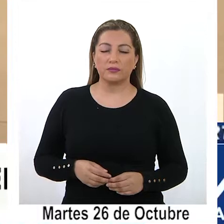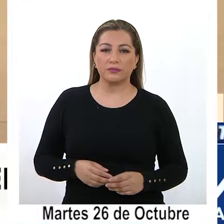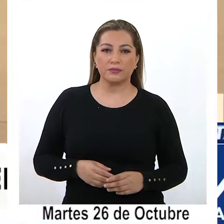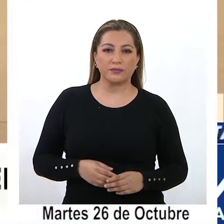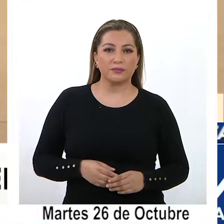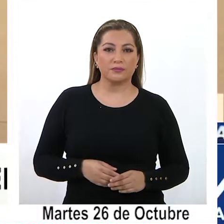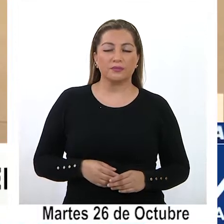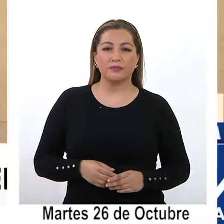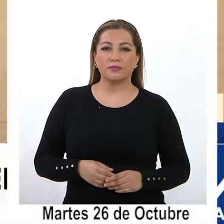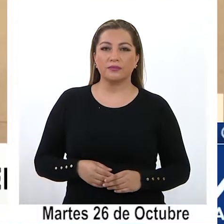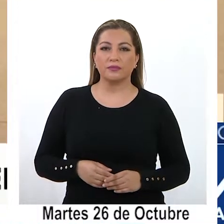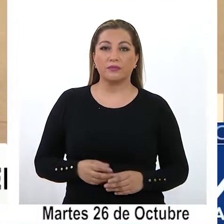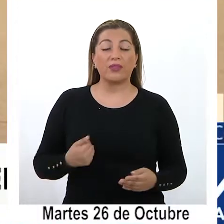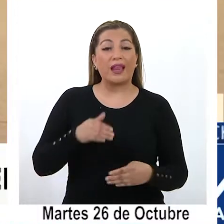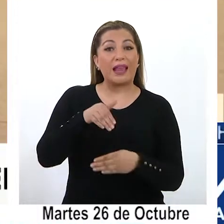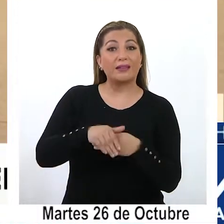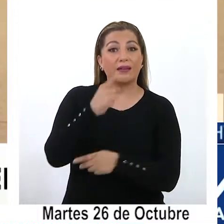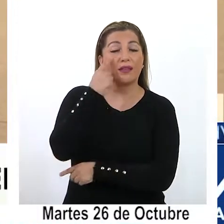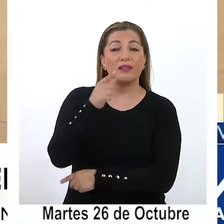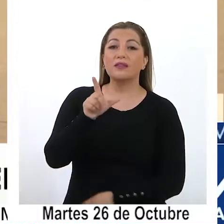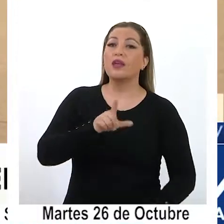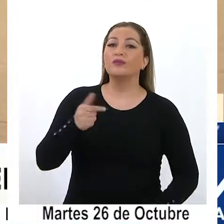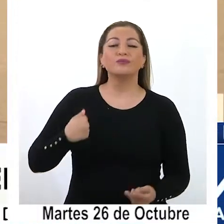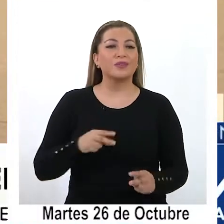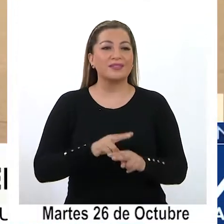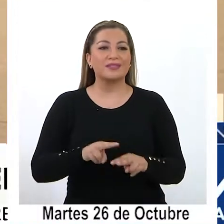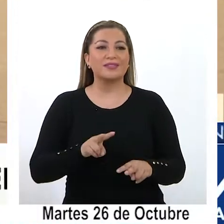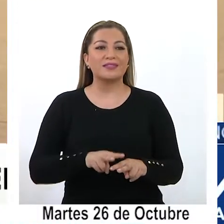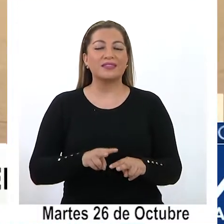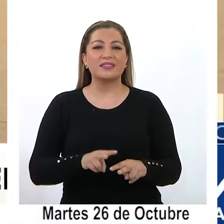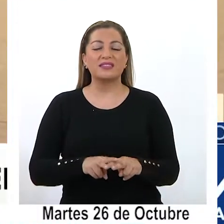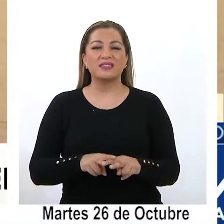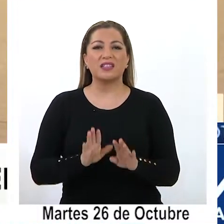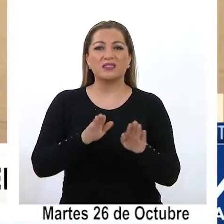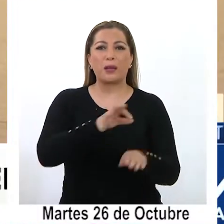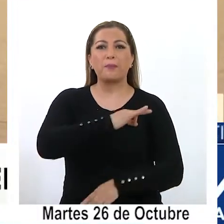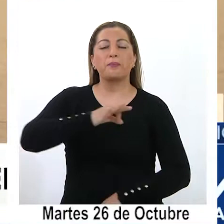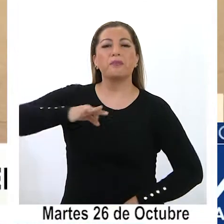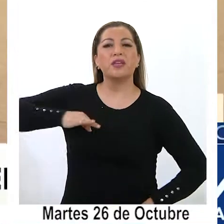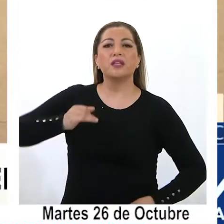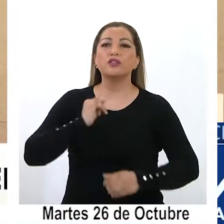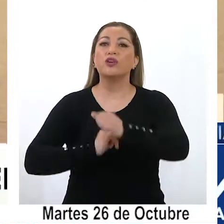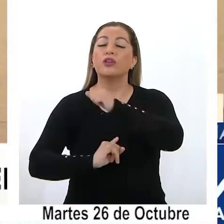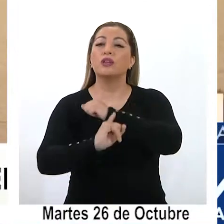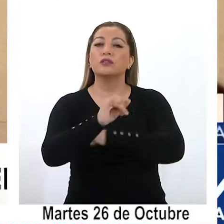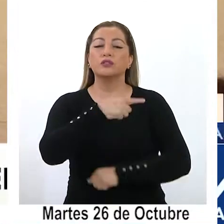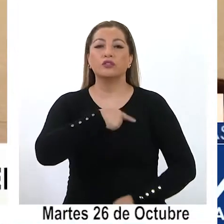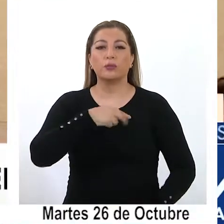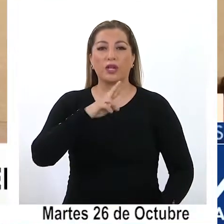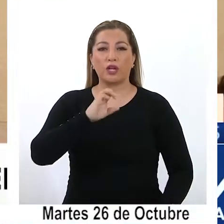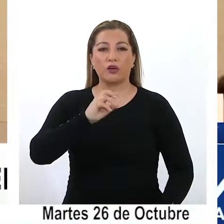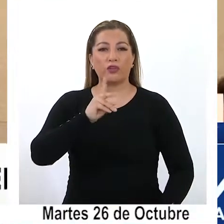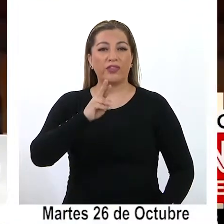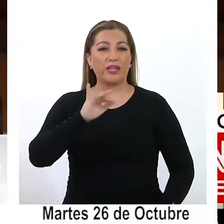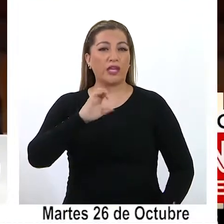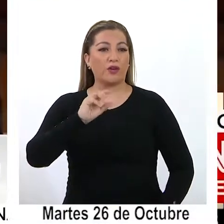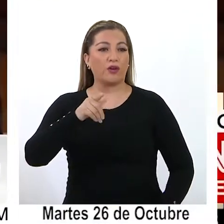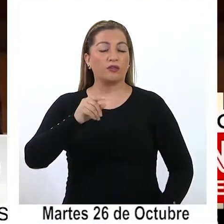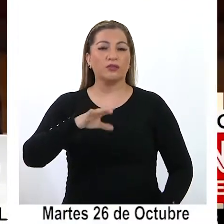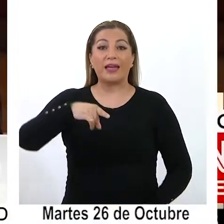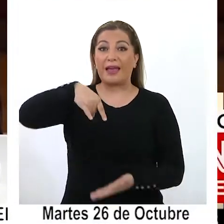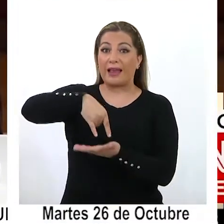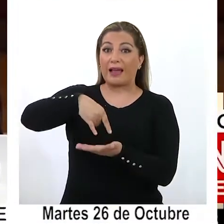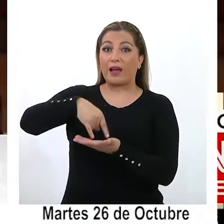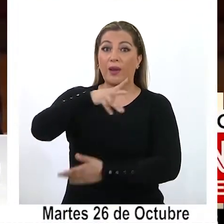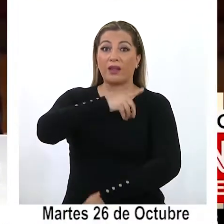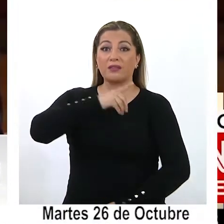La tarde de este lunes se realizó la interpelación al ministro del interior Rodrigo Delgado en la Cámara